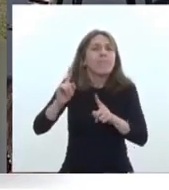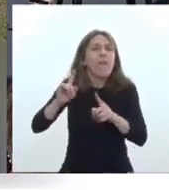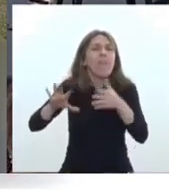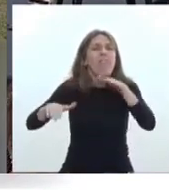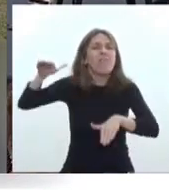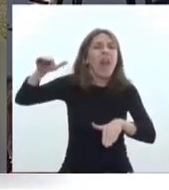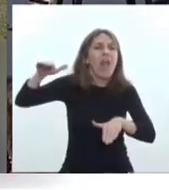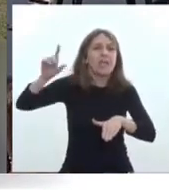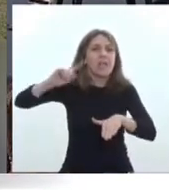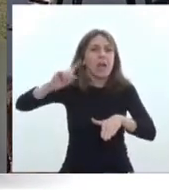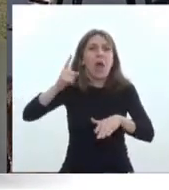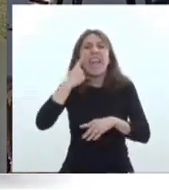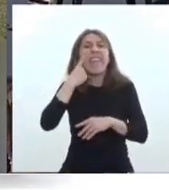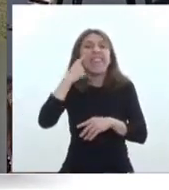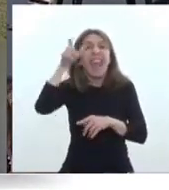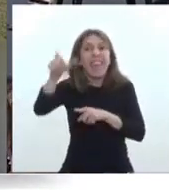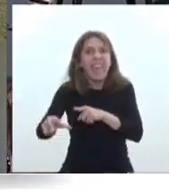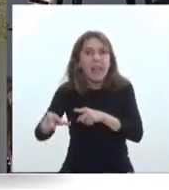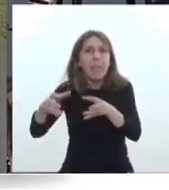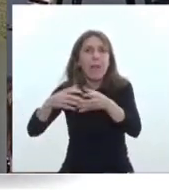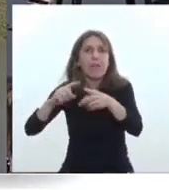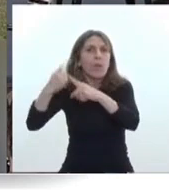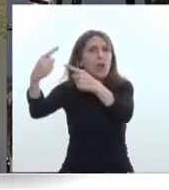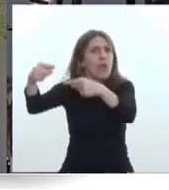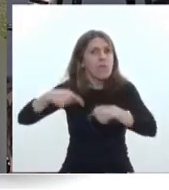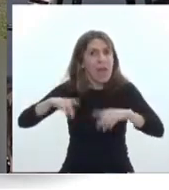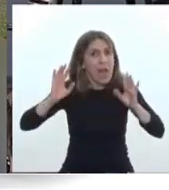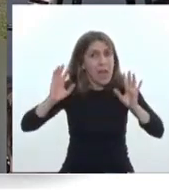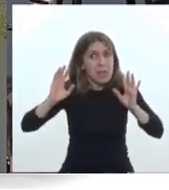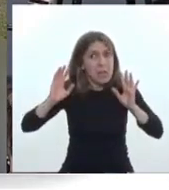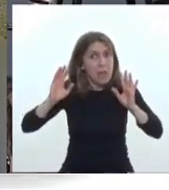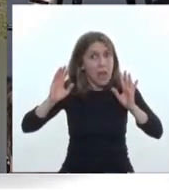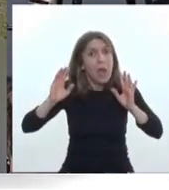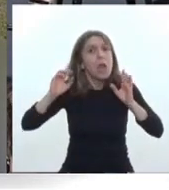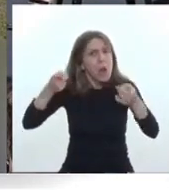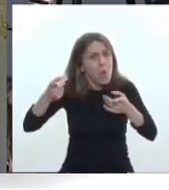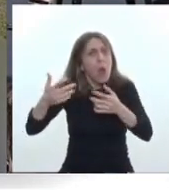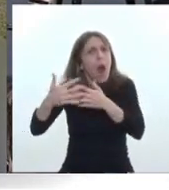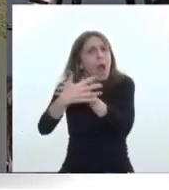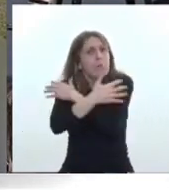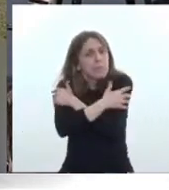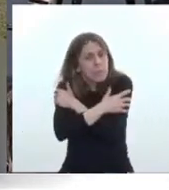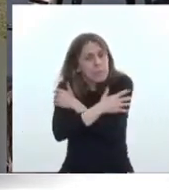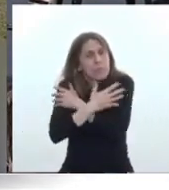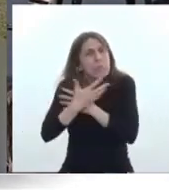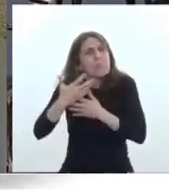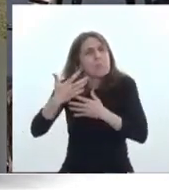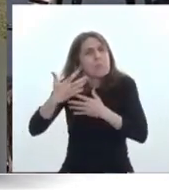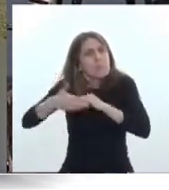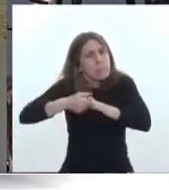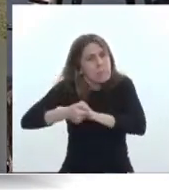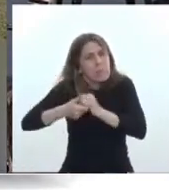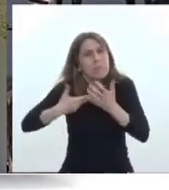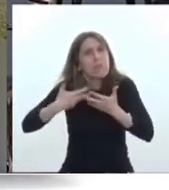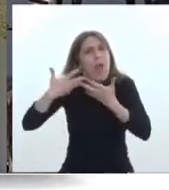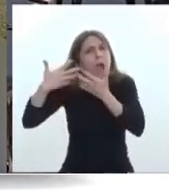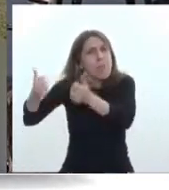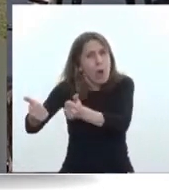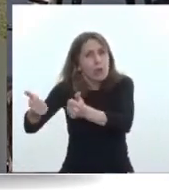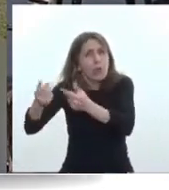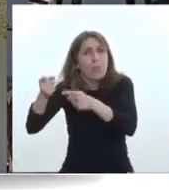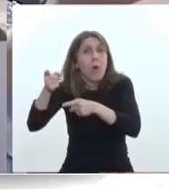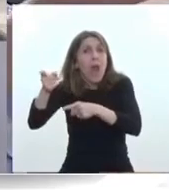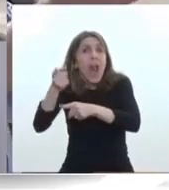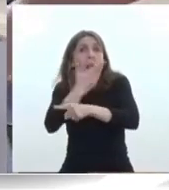intendente no es de mi partido, y lo abrazo y lo acompaño en todo lo que pueda, porque él está gobernando a San Antonio de Areco.